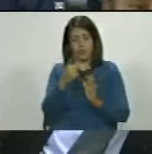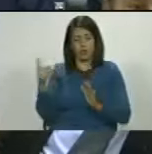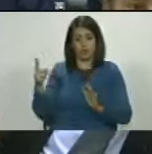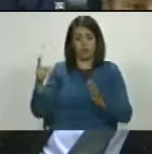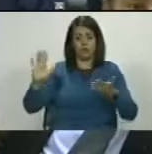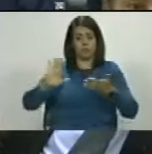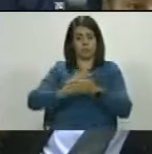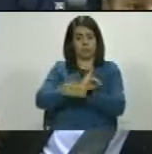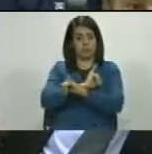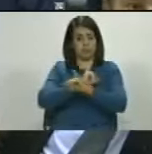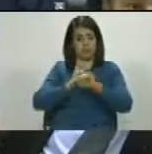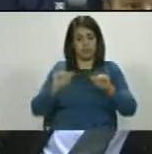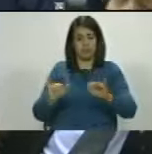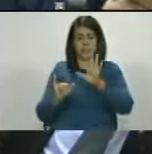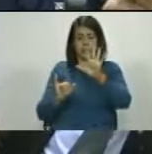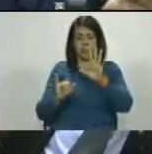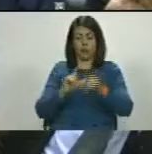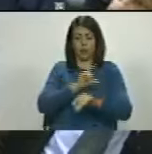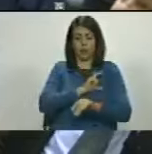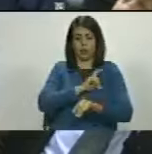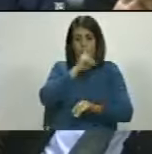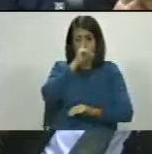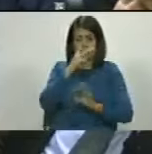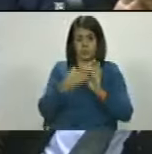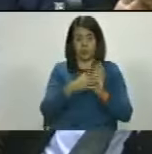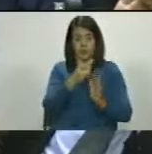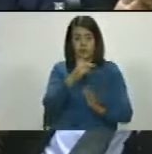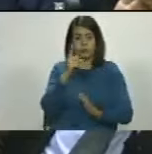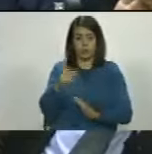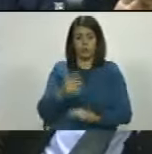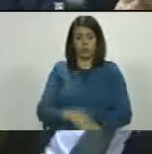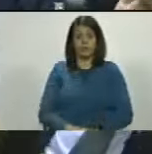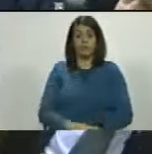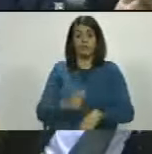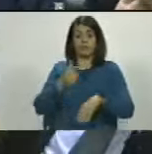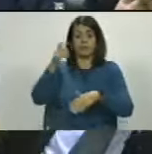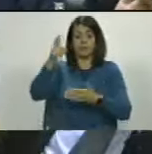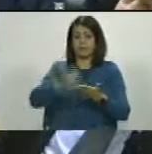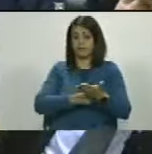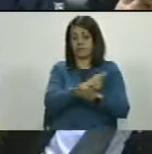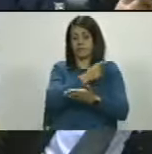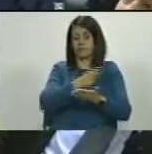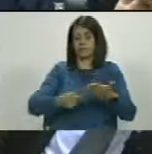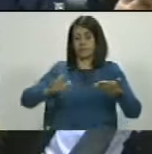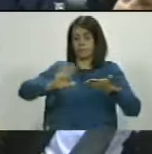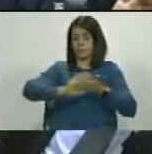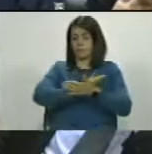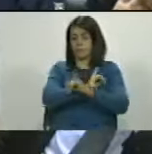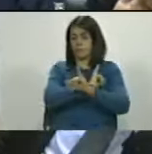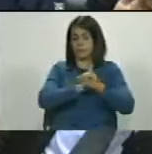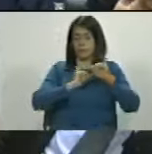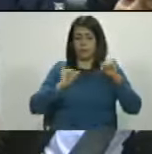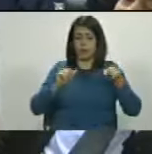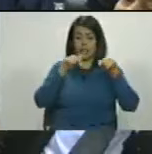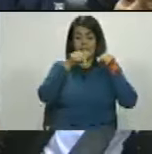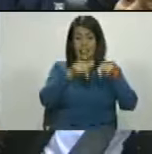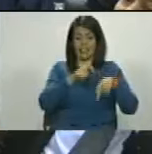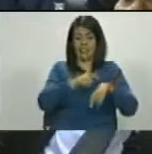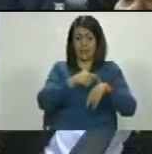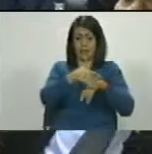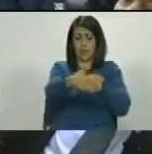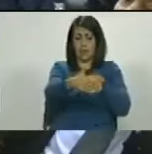feneció. El 5 de enero del año 2021 se extinguió, se extinguió ese